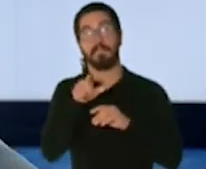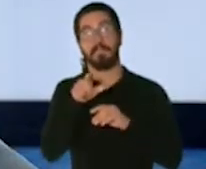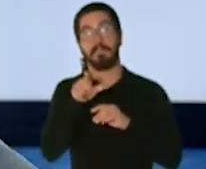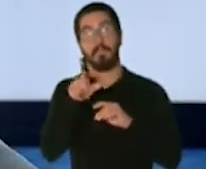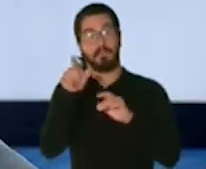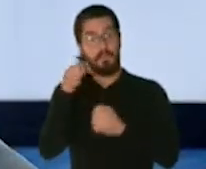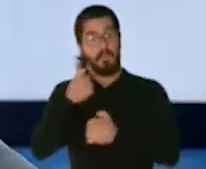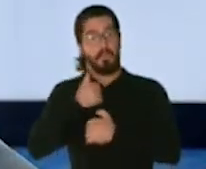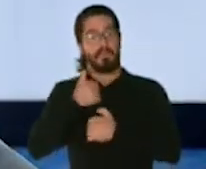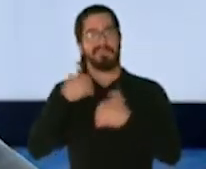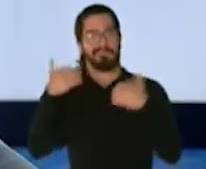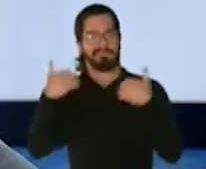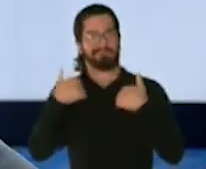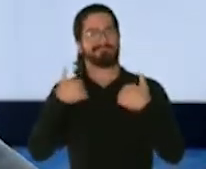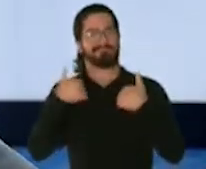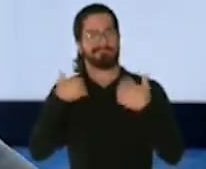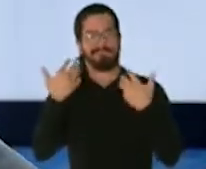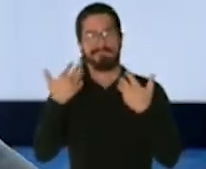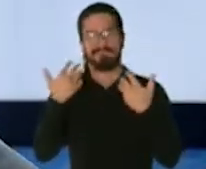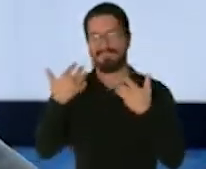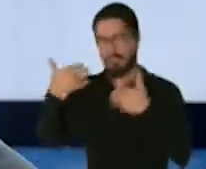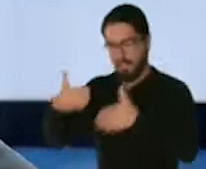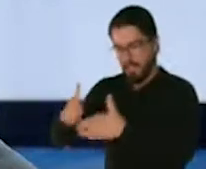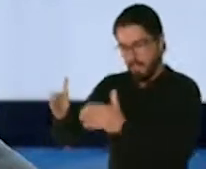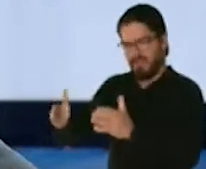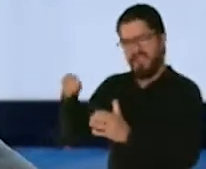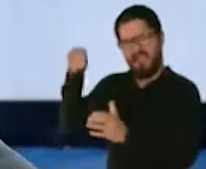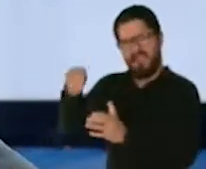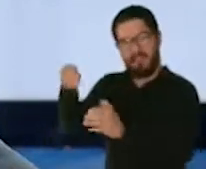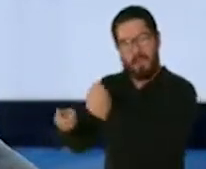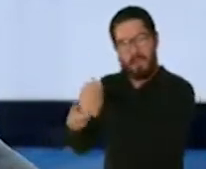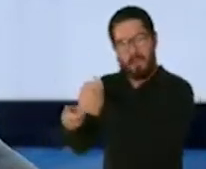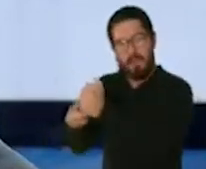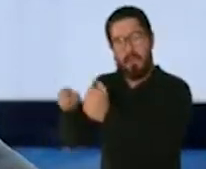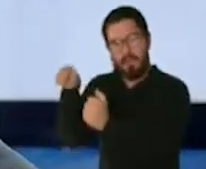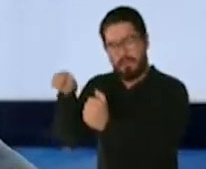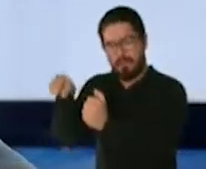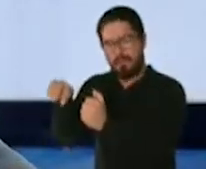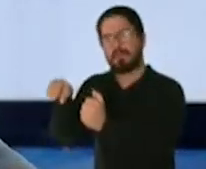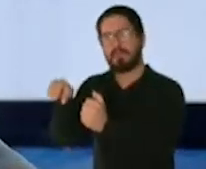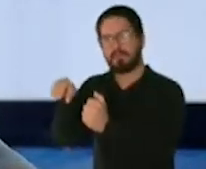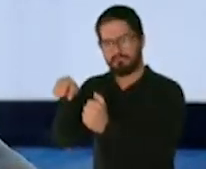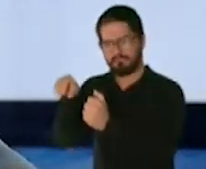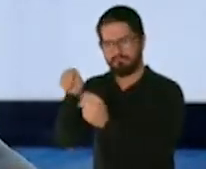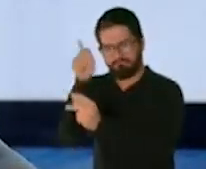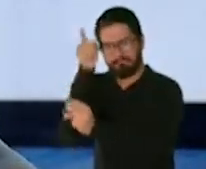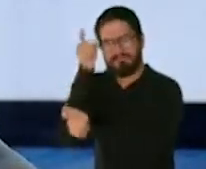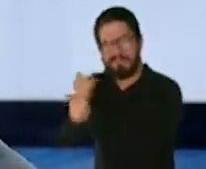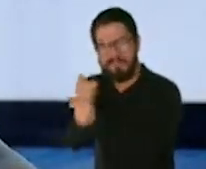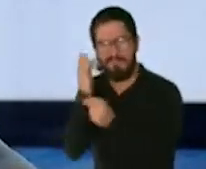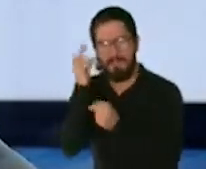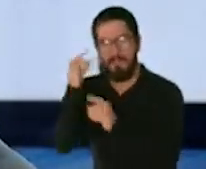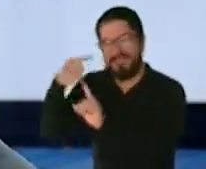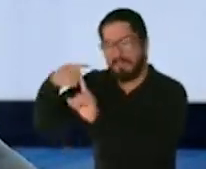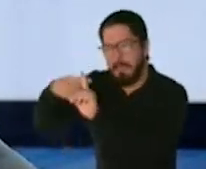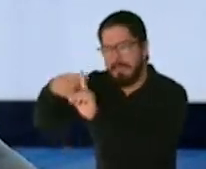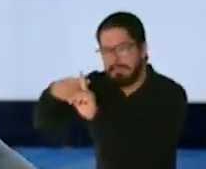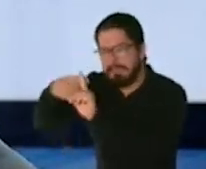debidamente almacenada en lo que se distribuye, porque tiene que mantenerse a una temperatura